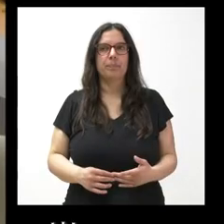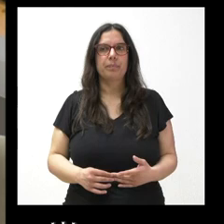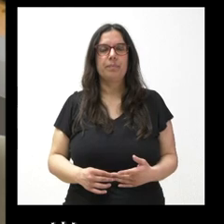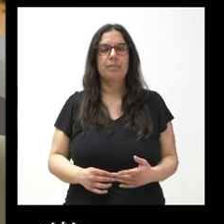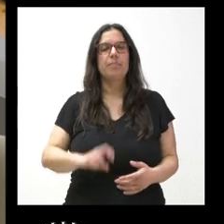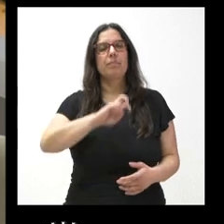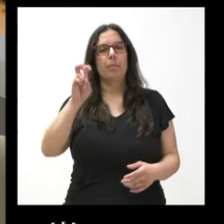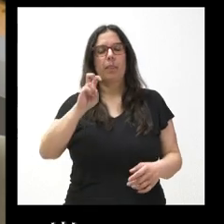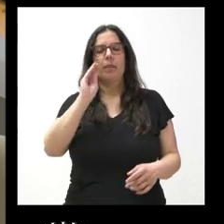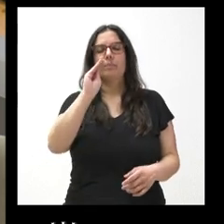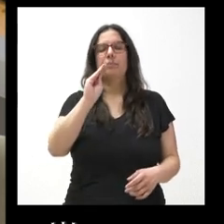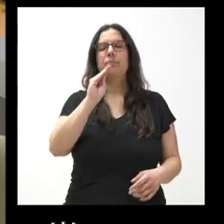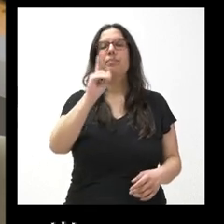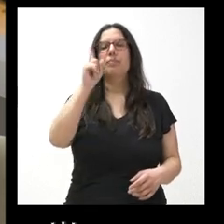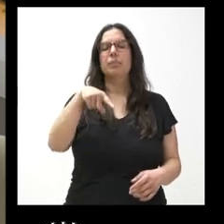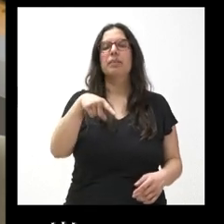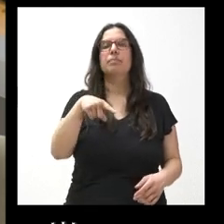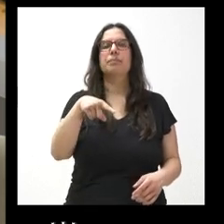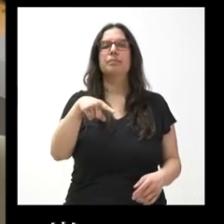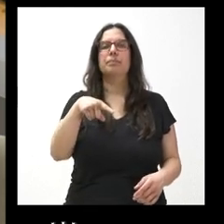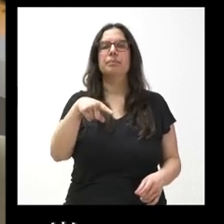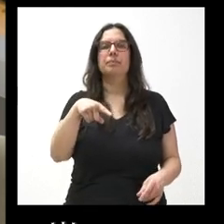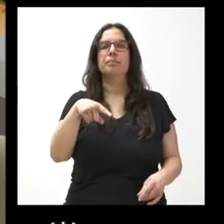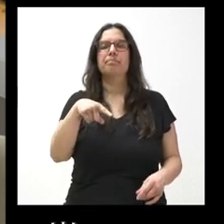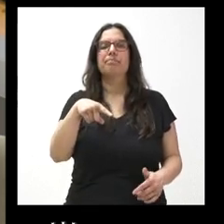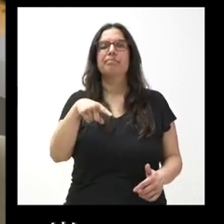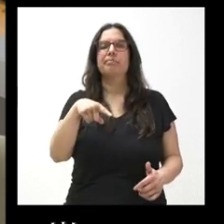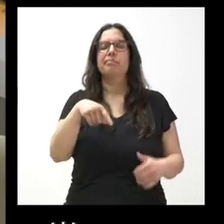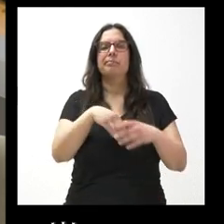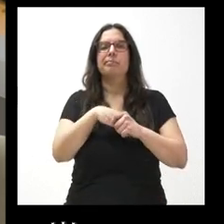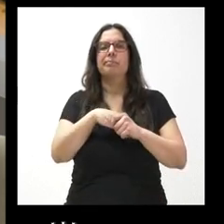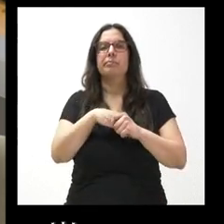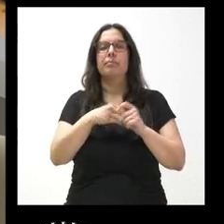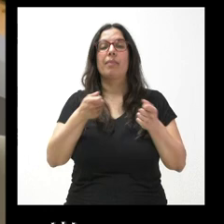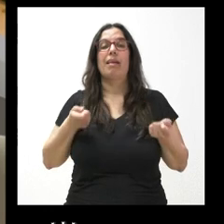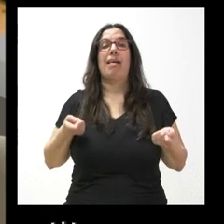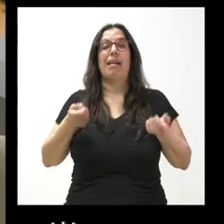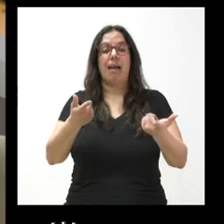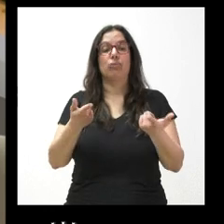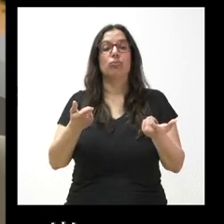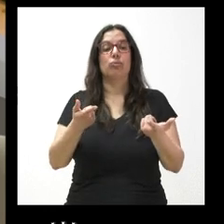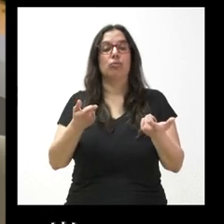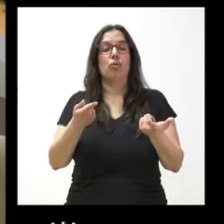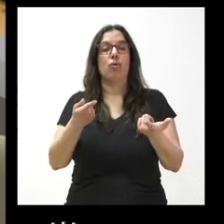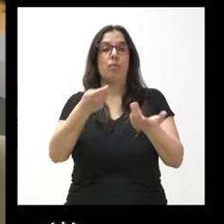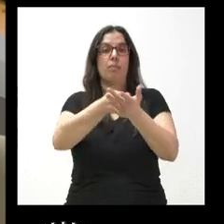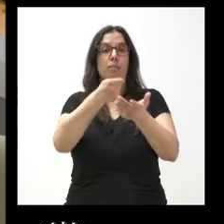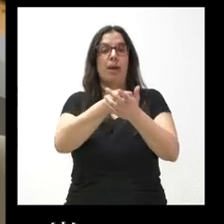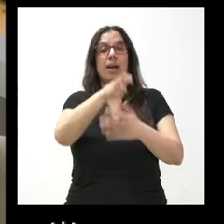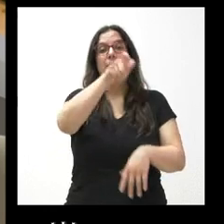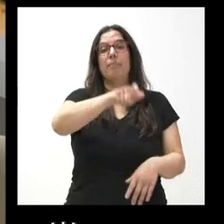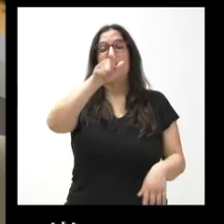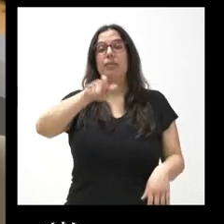Por otra parte, quería preguntarle también sobre el gasto que se paga a las personas